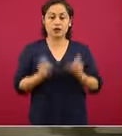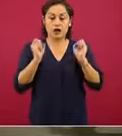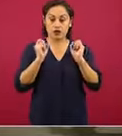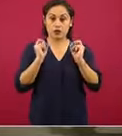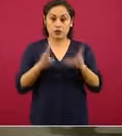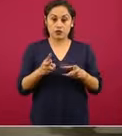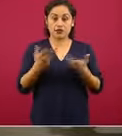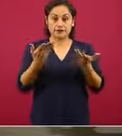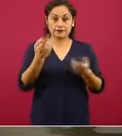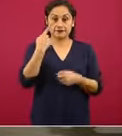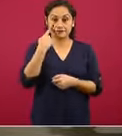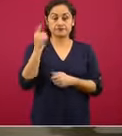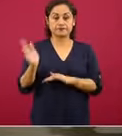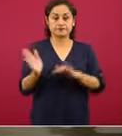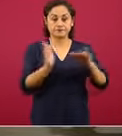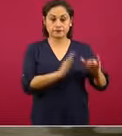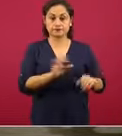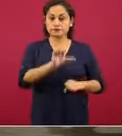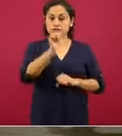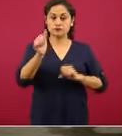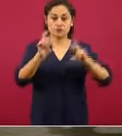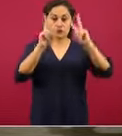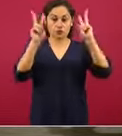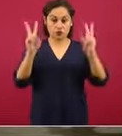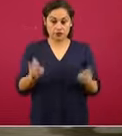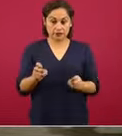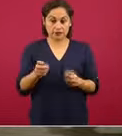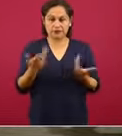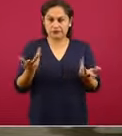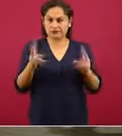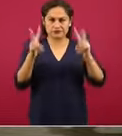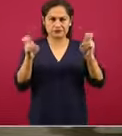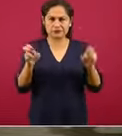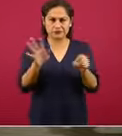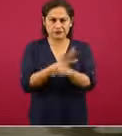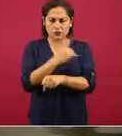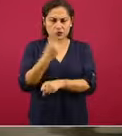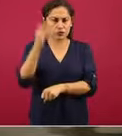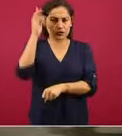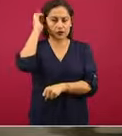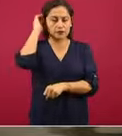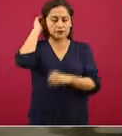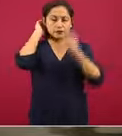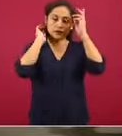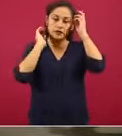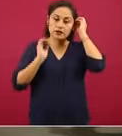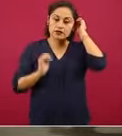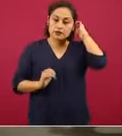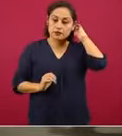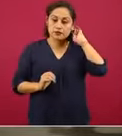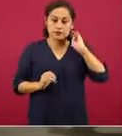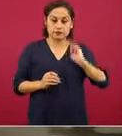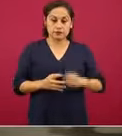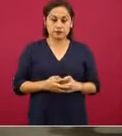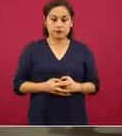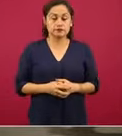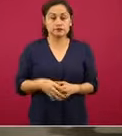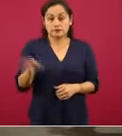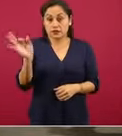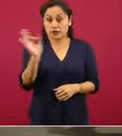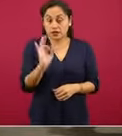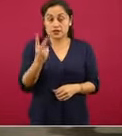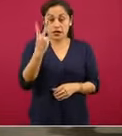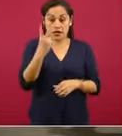Vamos a pasar entonces al otro tema, al otro tema y por qué este tema. Realmente hay, vamos a poner que hay tal vez dos